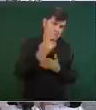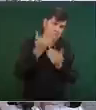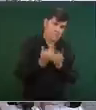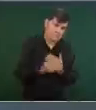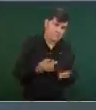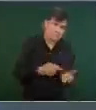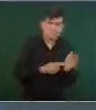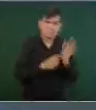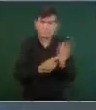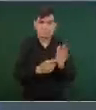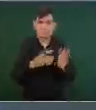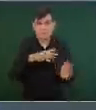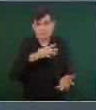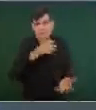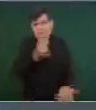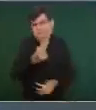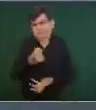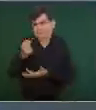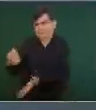y ahí está.